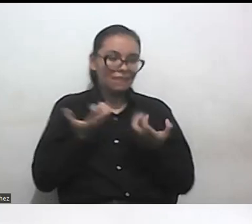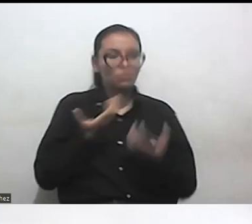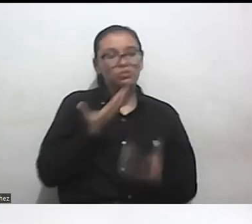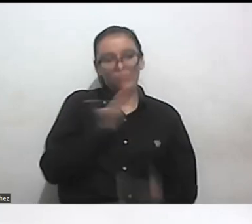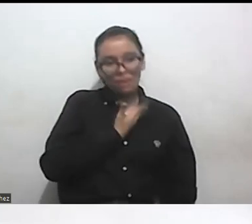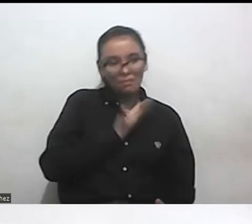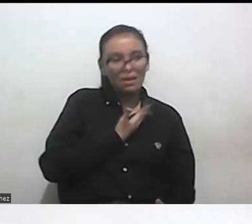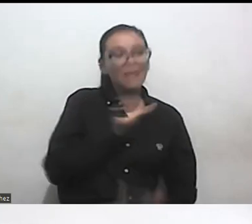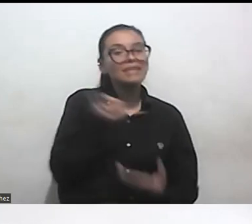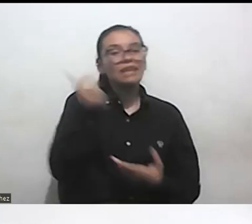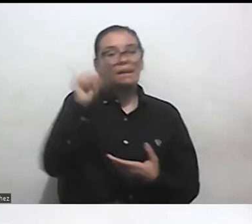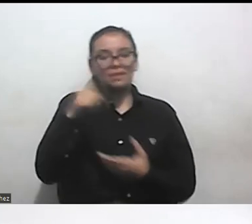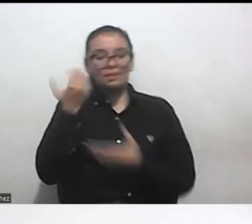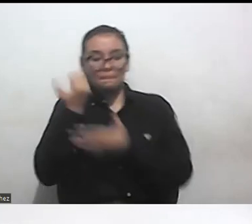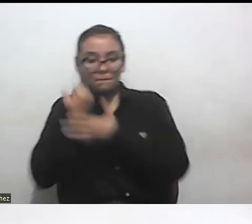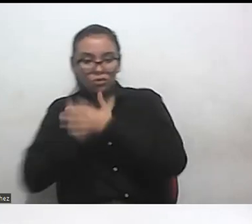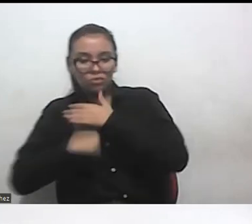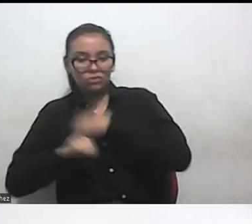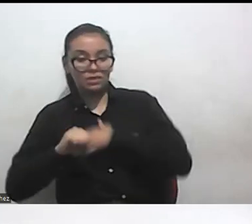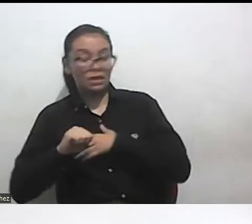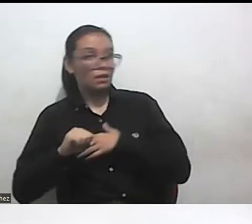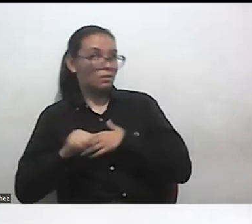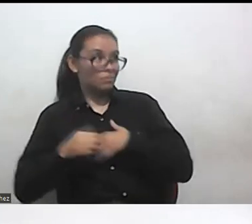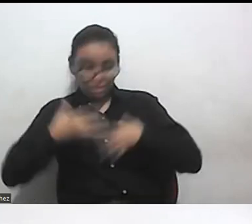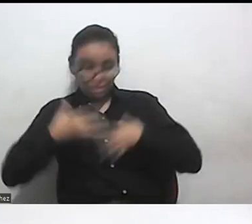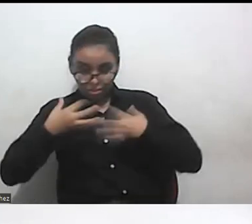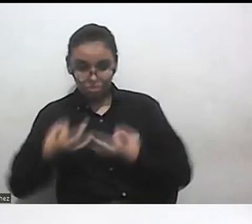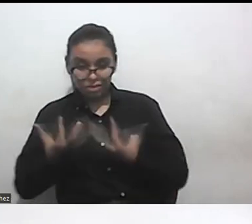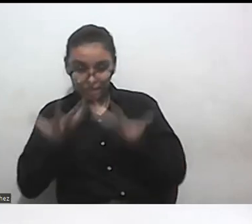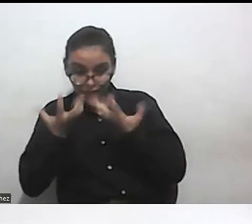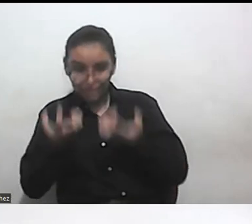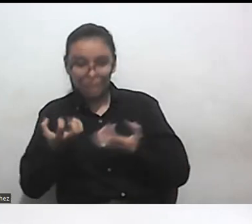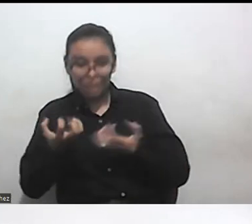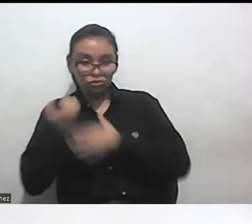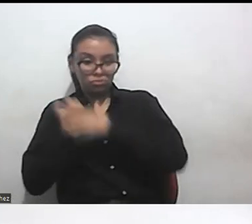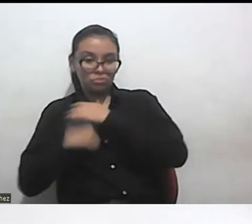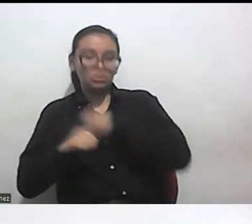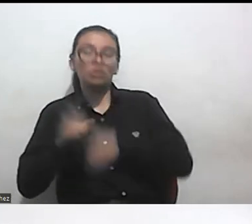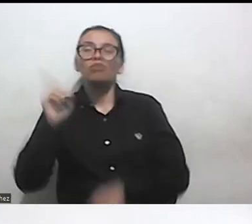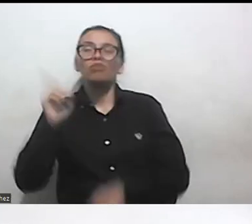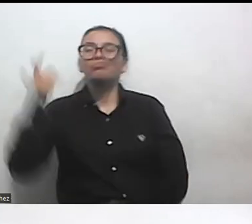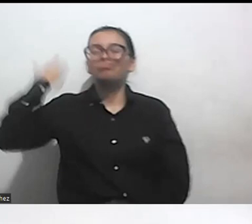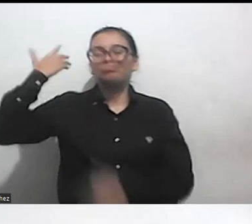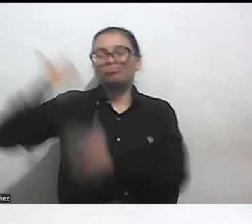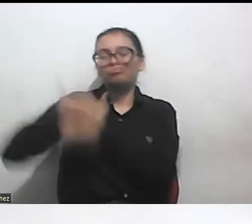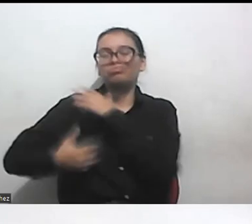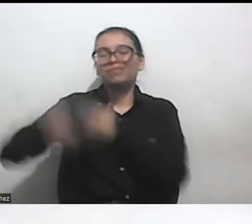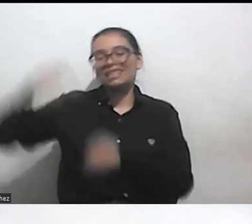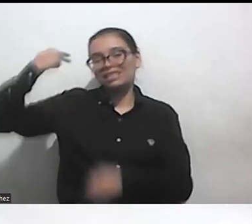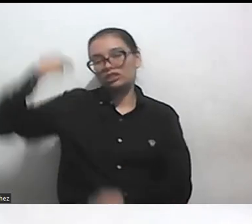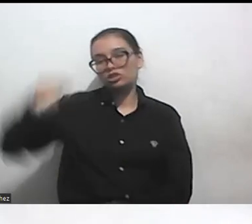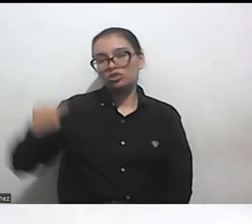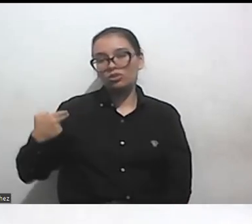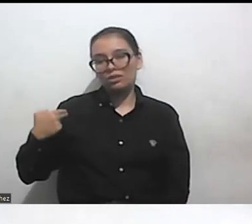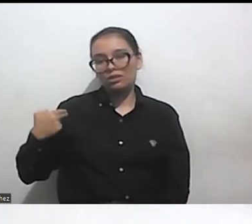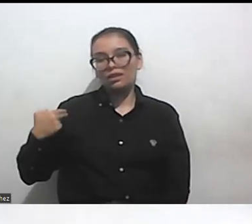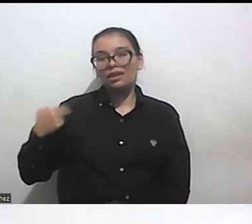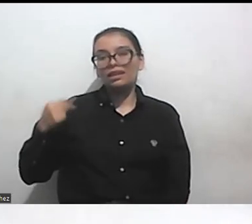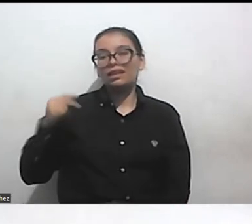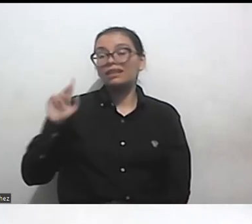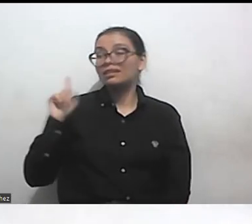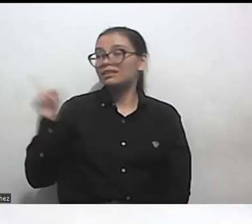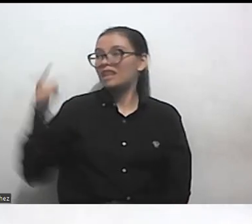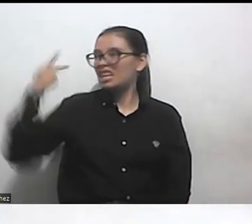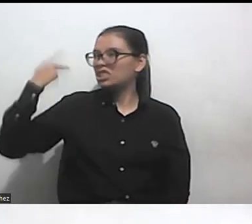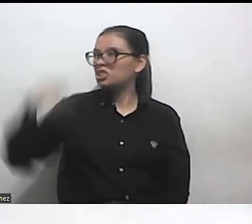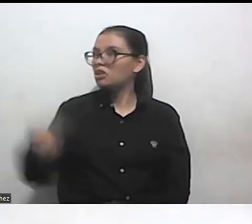de una manera voluntaria no de la manera que se viene históricamente tratando nuestro aborto que es una cuestión de ah es que